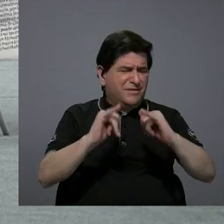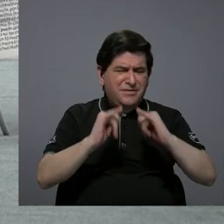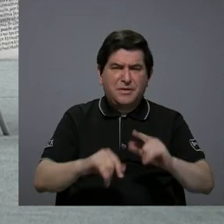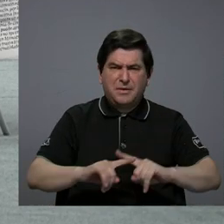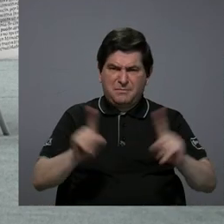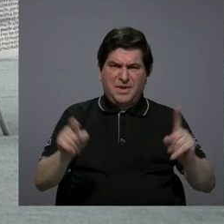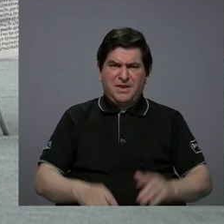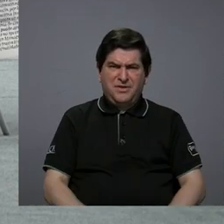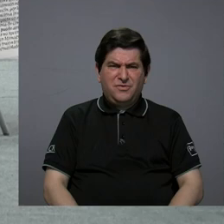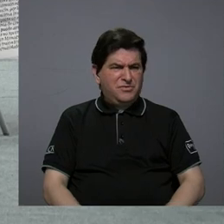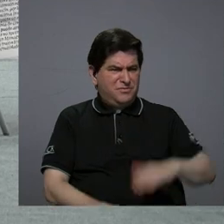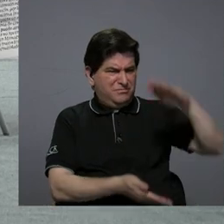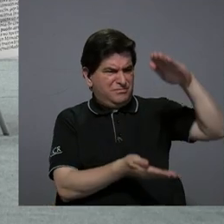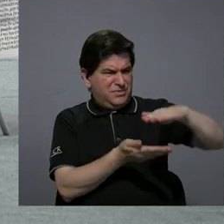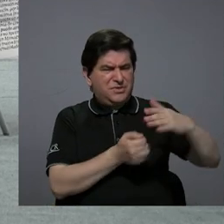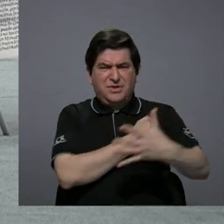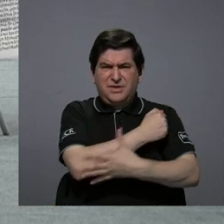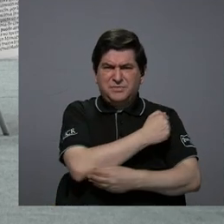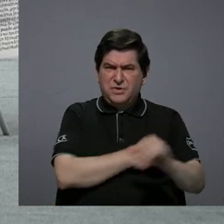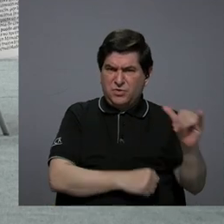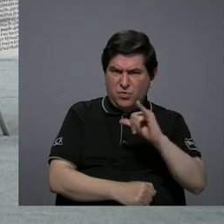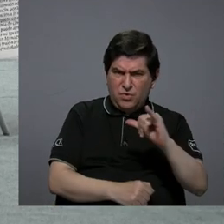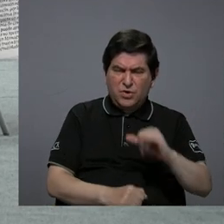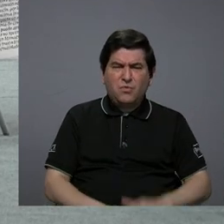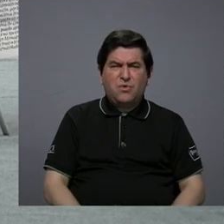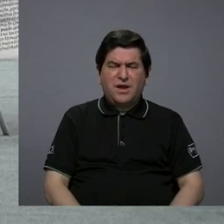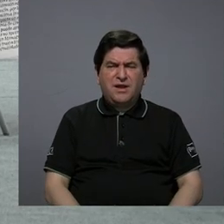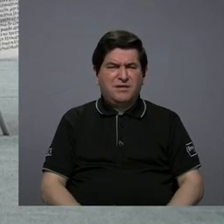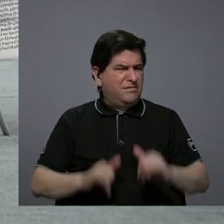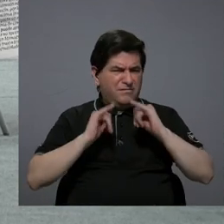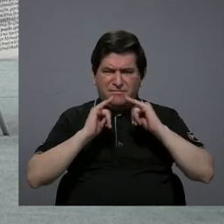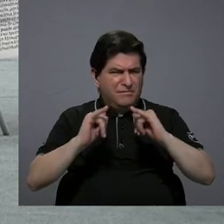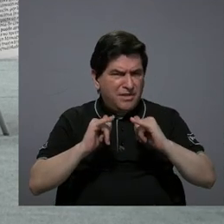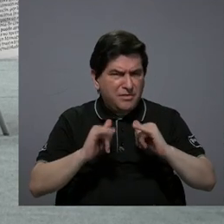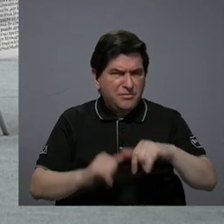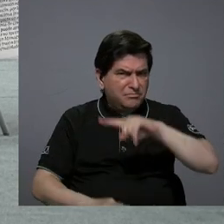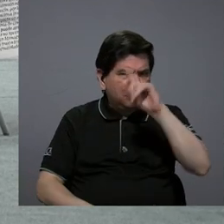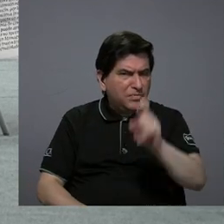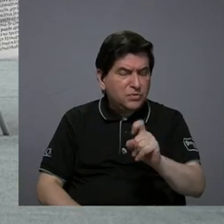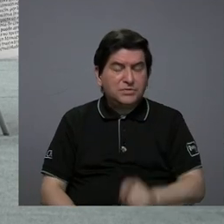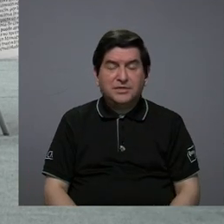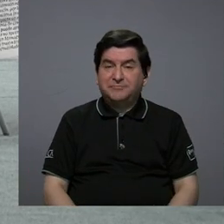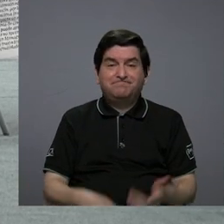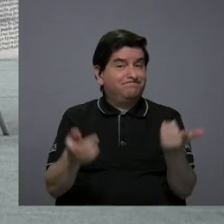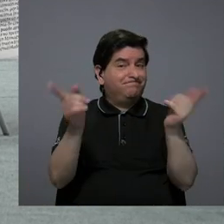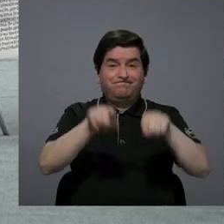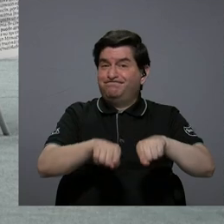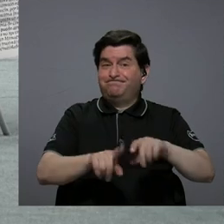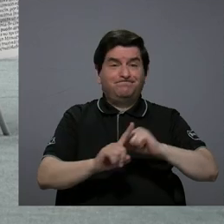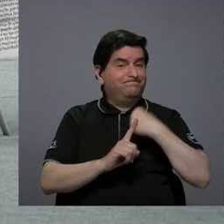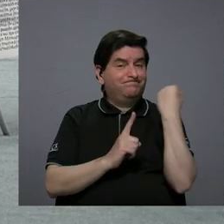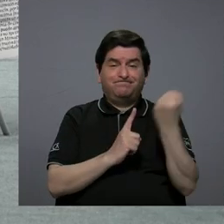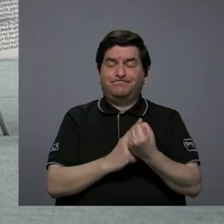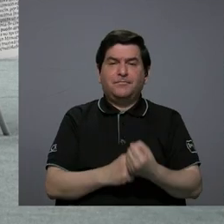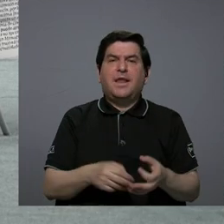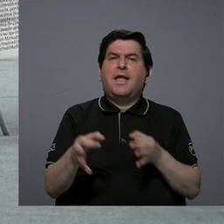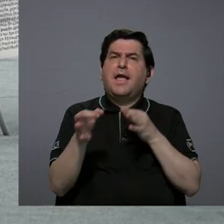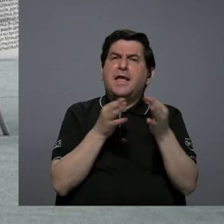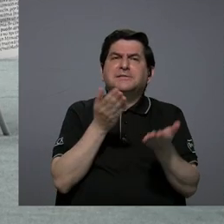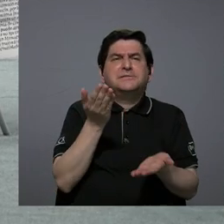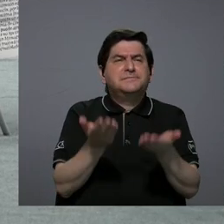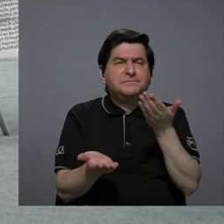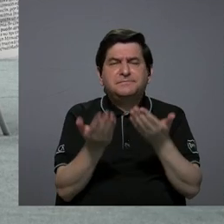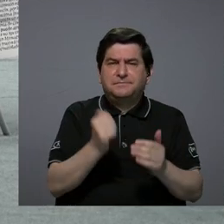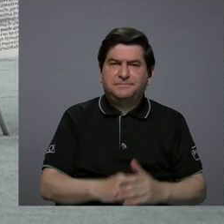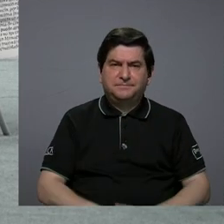bueno, pero si disminuye la pobreza, tendría que disminuir la desigualdad. Bueno, resulta que no está ocurriendo así. Una explicación podría